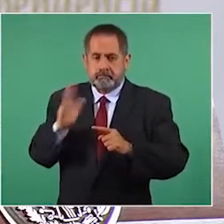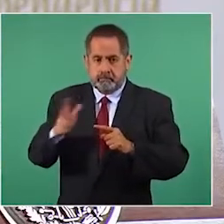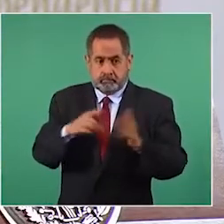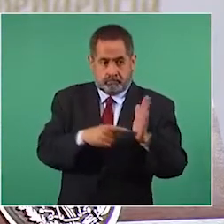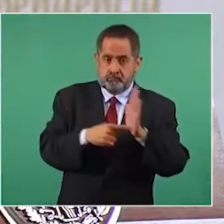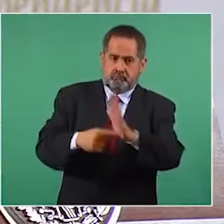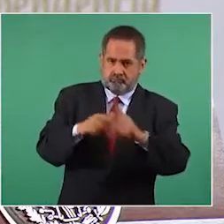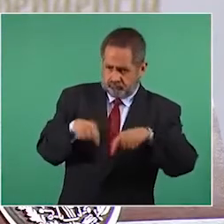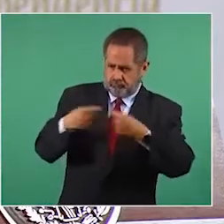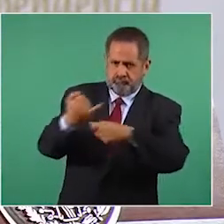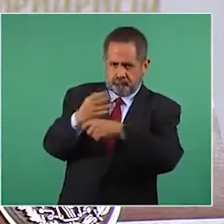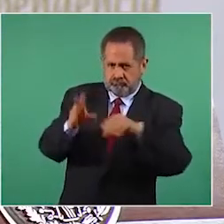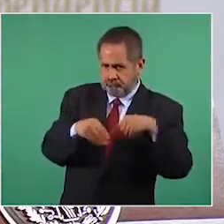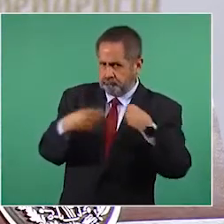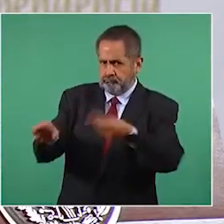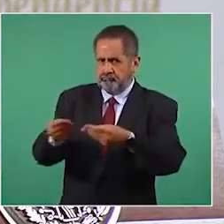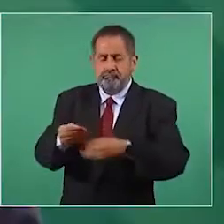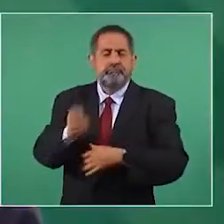te voy a pasar la información,